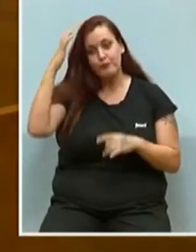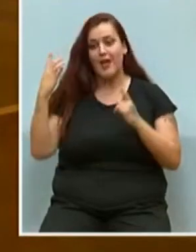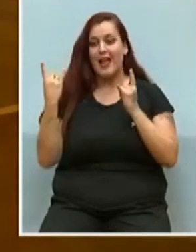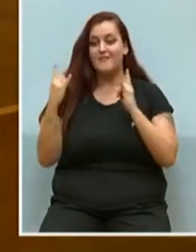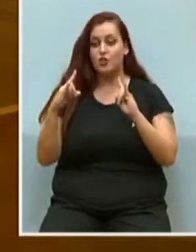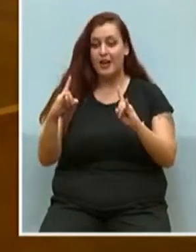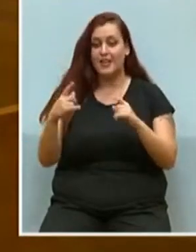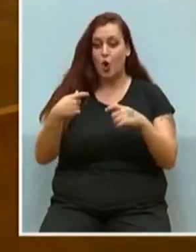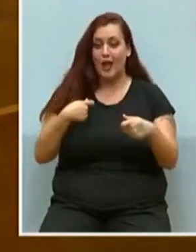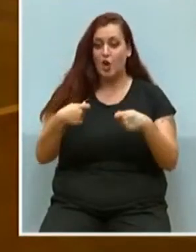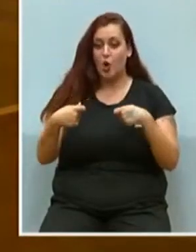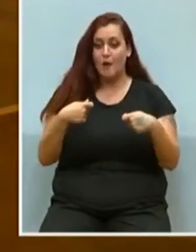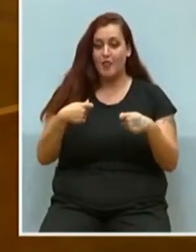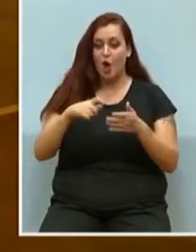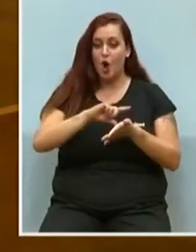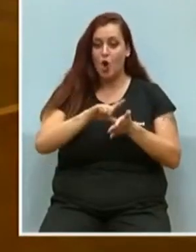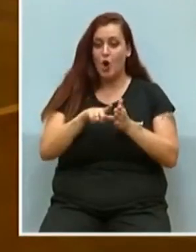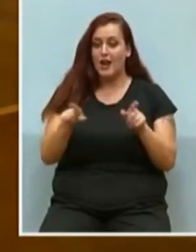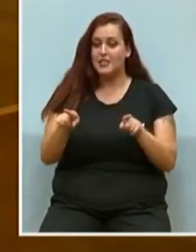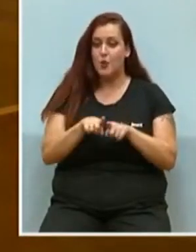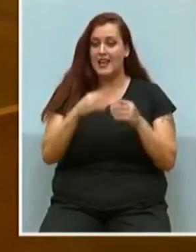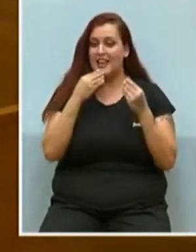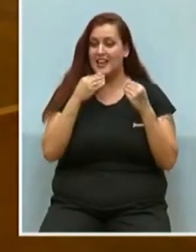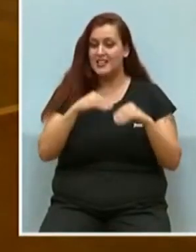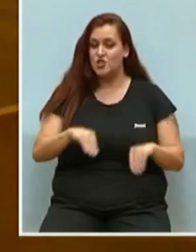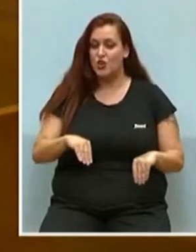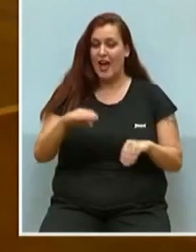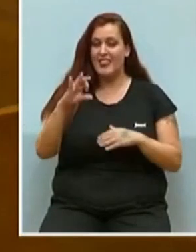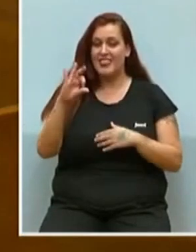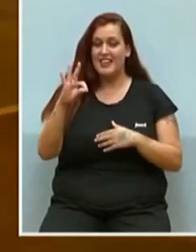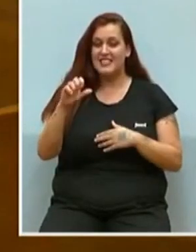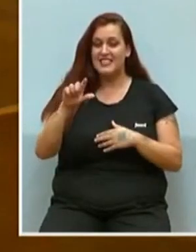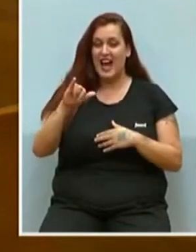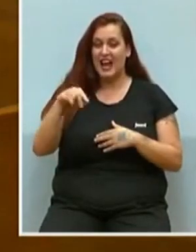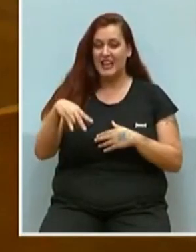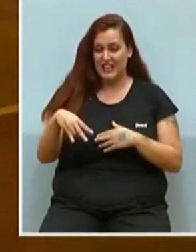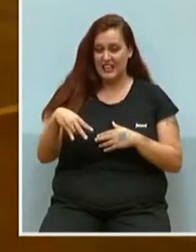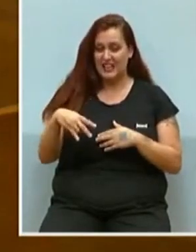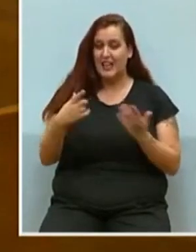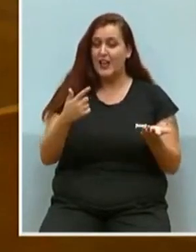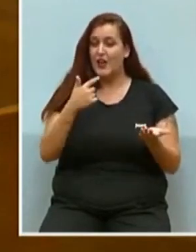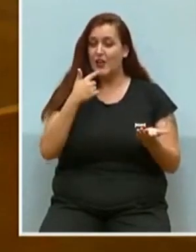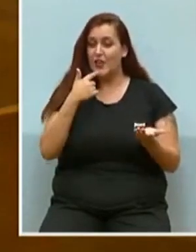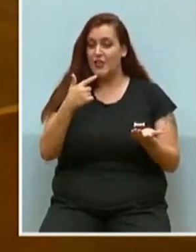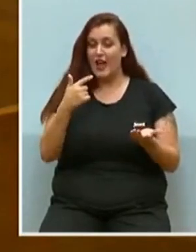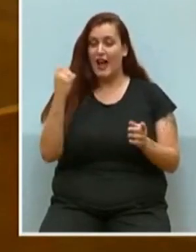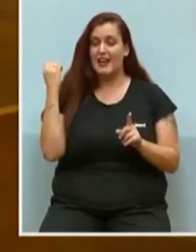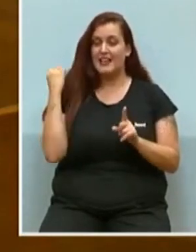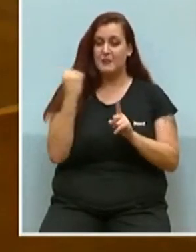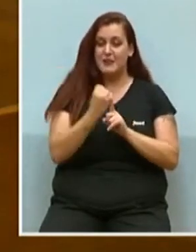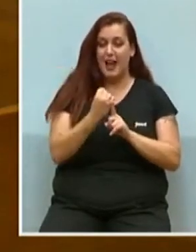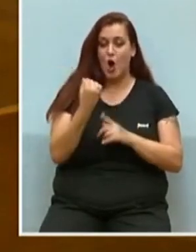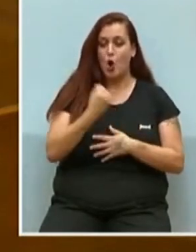el comercio local es como la historia de la gallina desplumada de Estalina, a la que el criminal comunista acogía en su